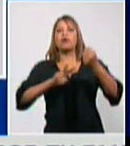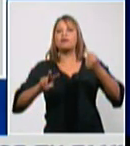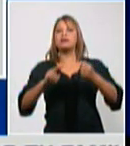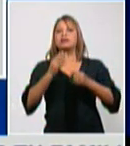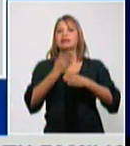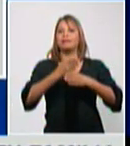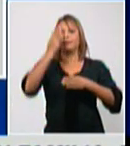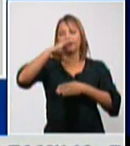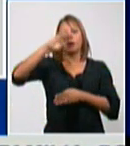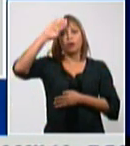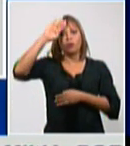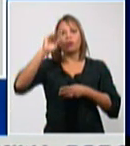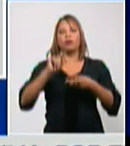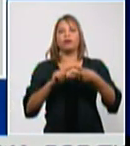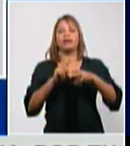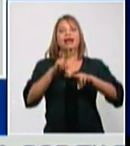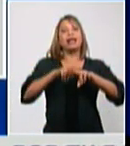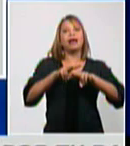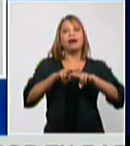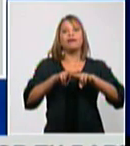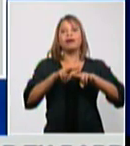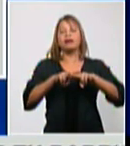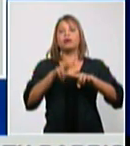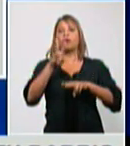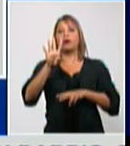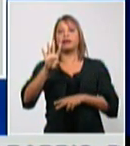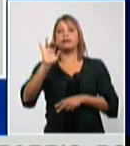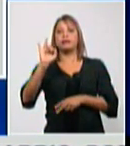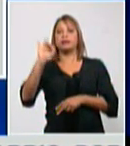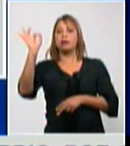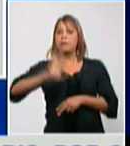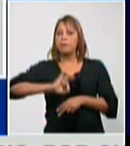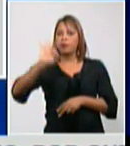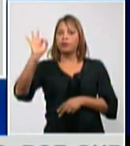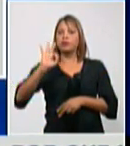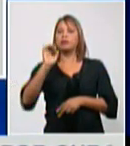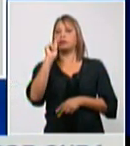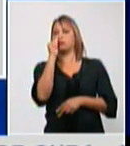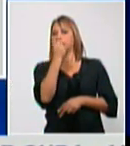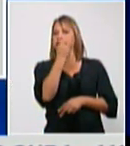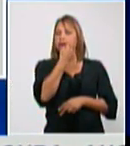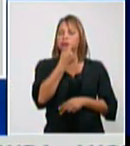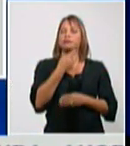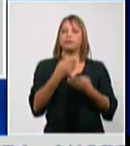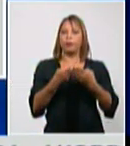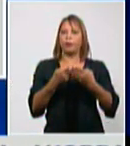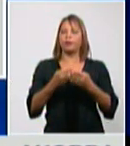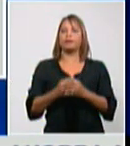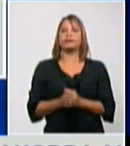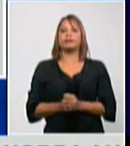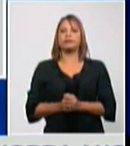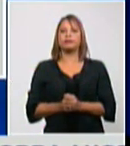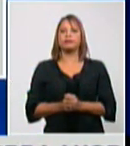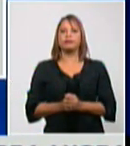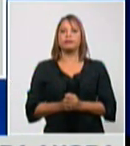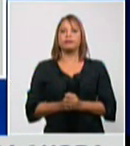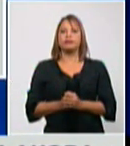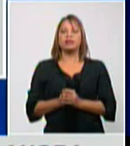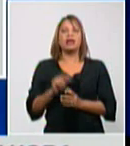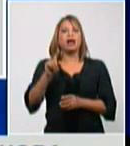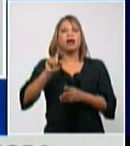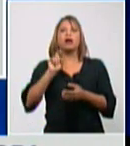Cuba, La Habana con un 47% de las muestras procesadas, estamos hablando en la última semana,